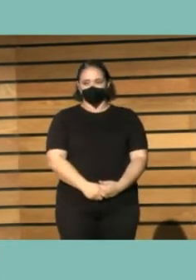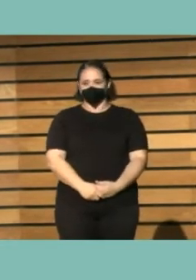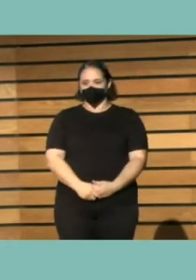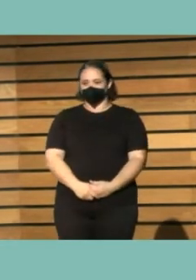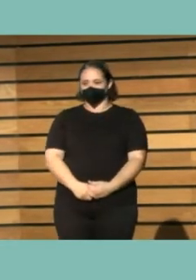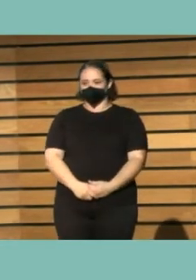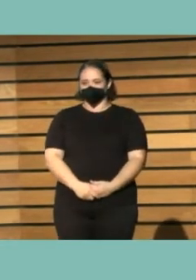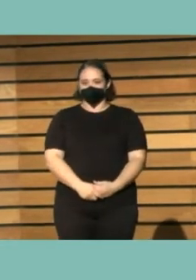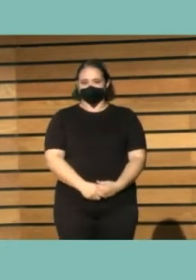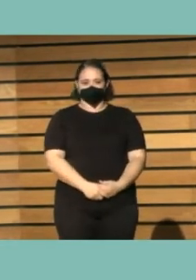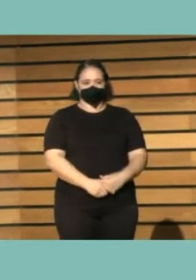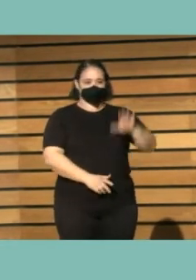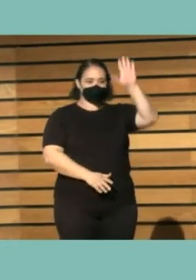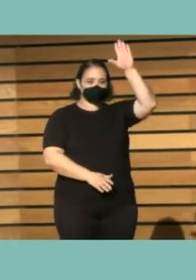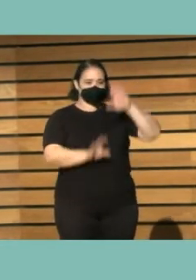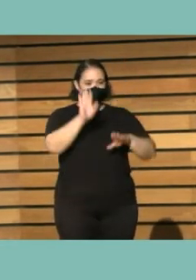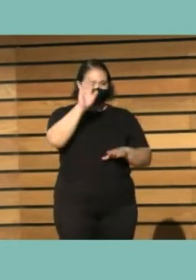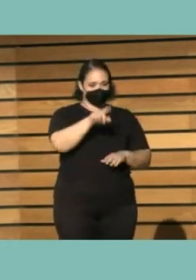aquí aquí